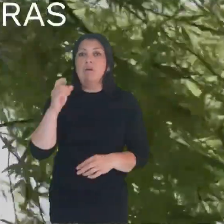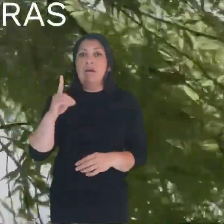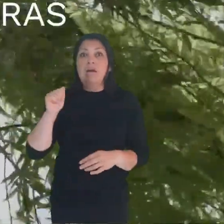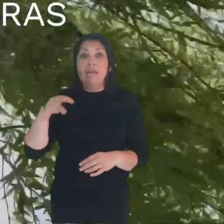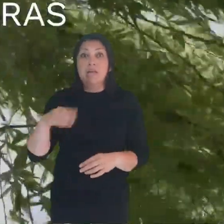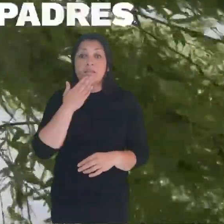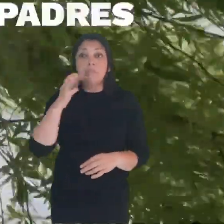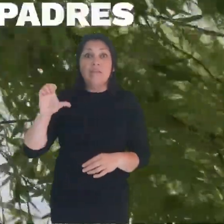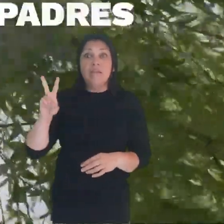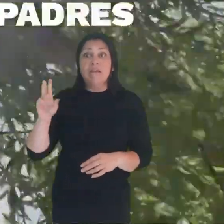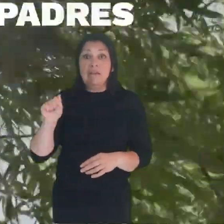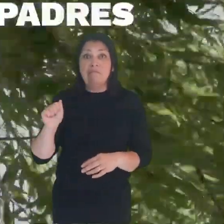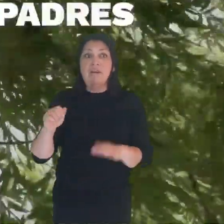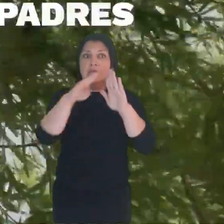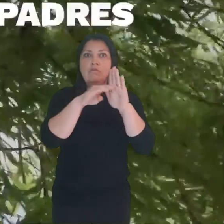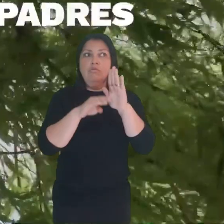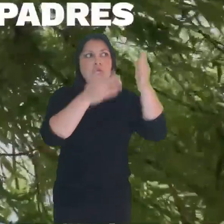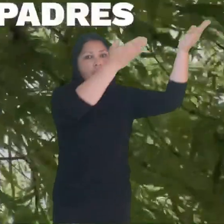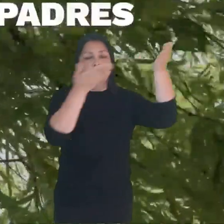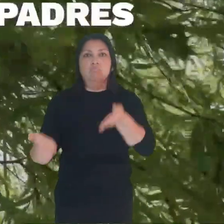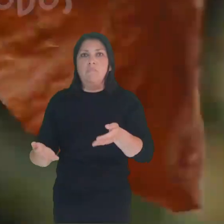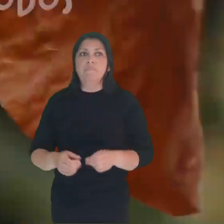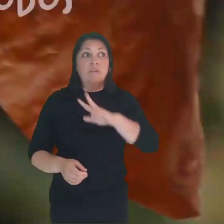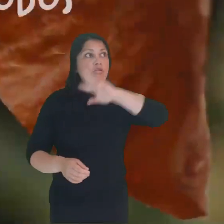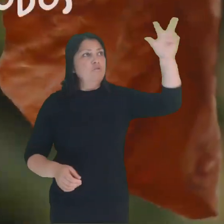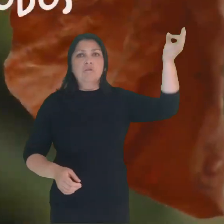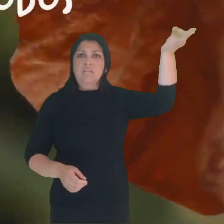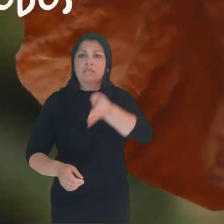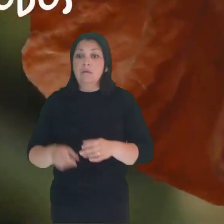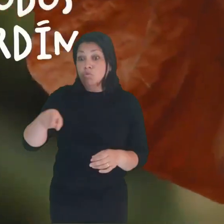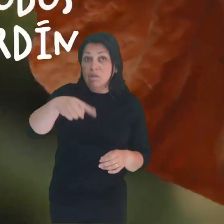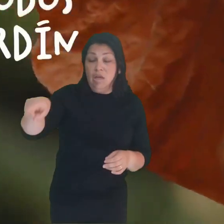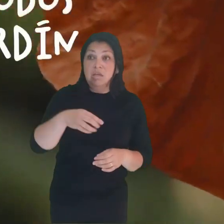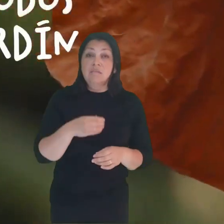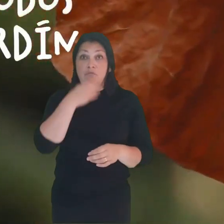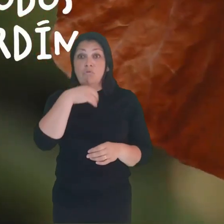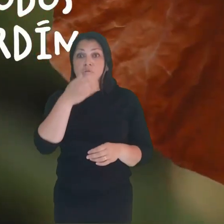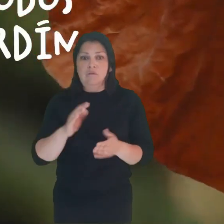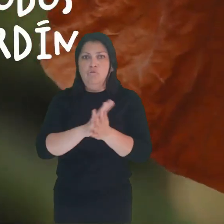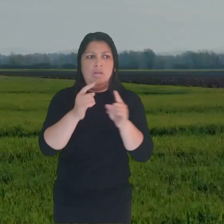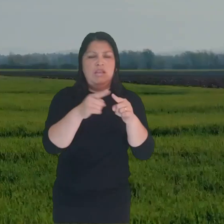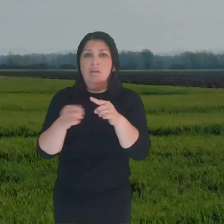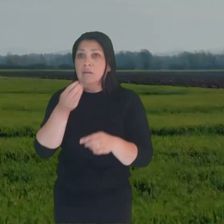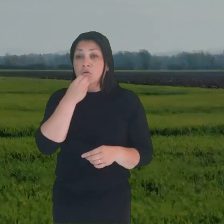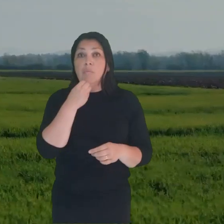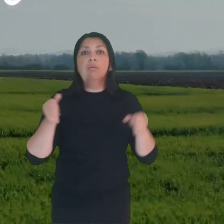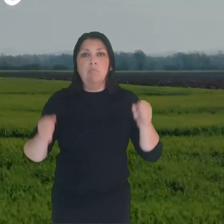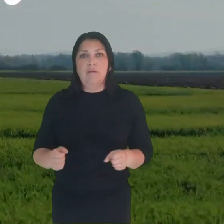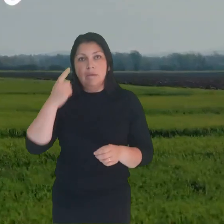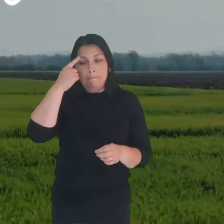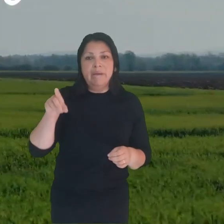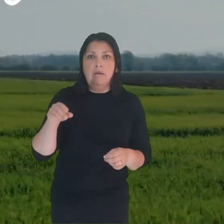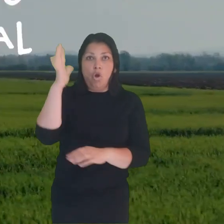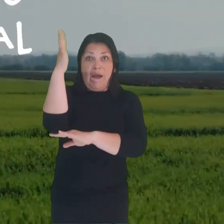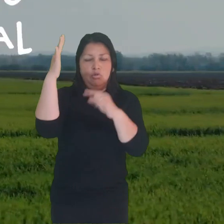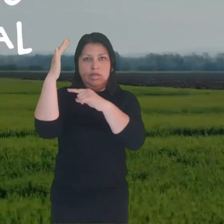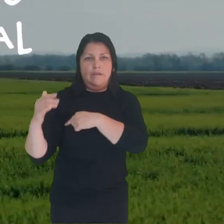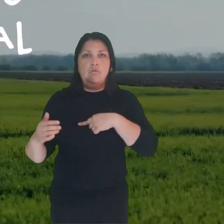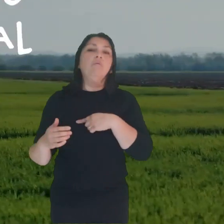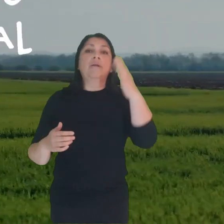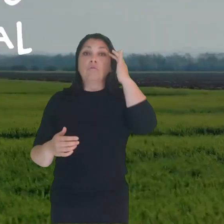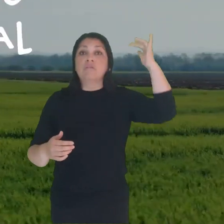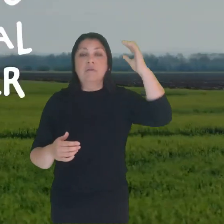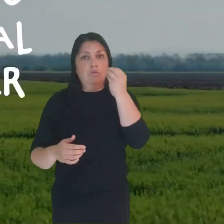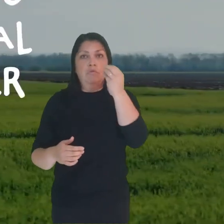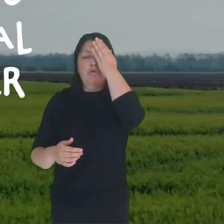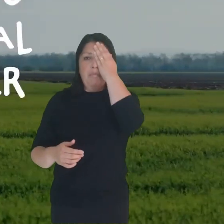instrucciones claras a nuestros primeros padres. Puedes comer de todos los árboles del jardín, pero del árbol del conocimiento, del bien